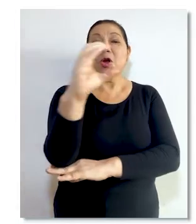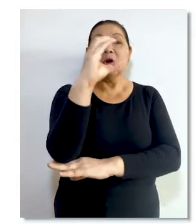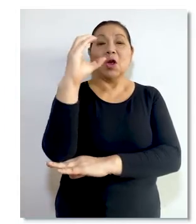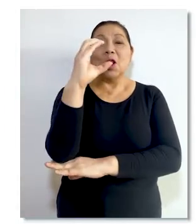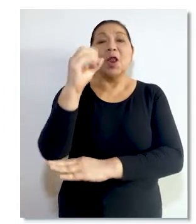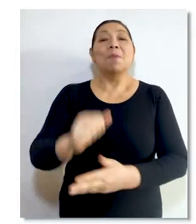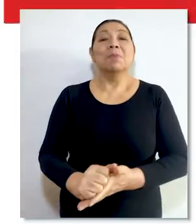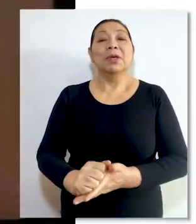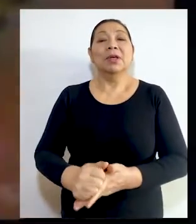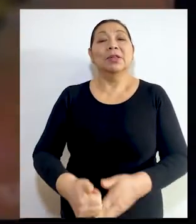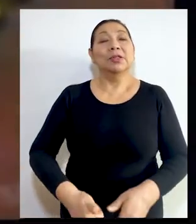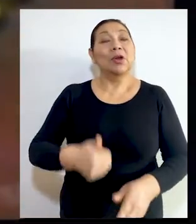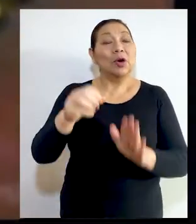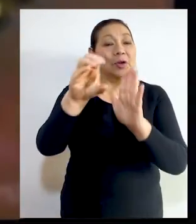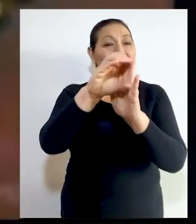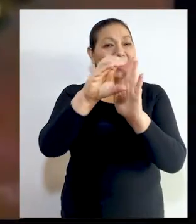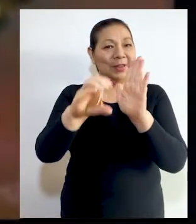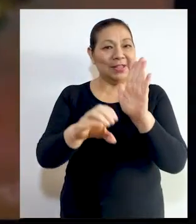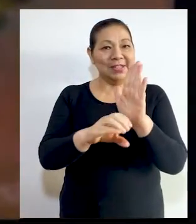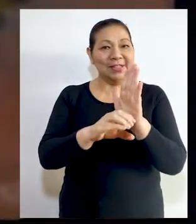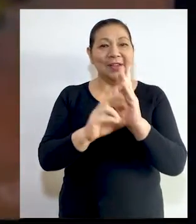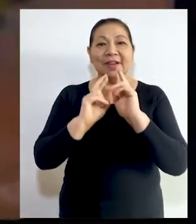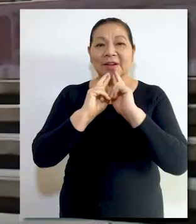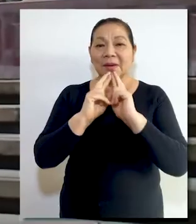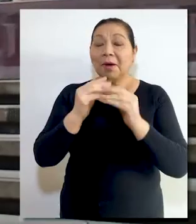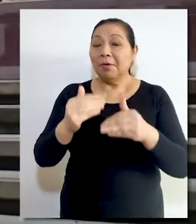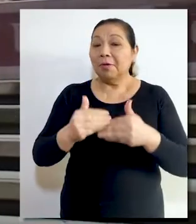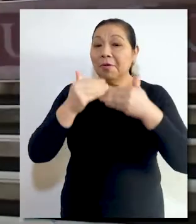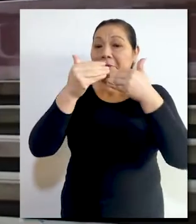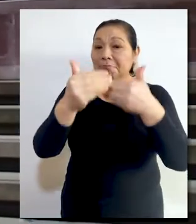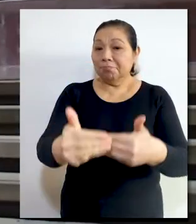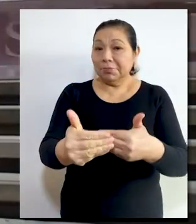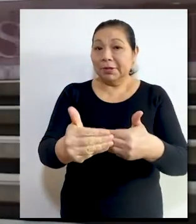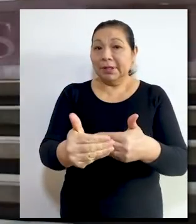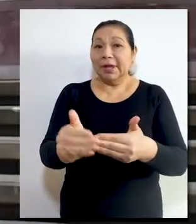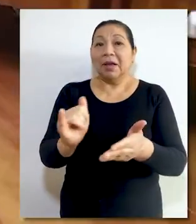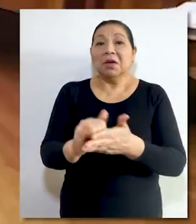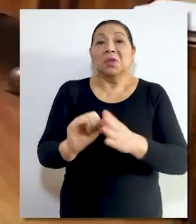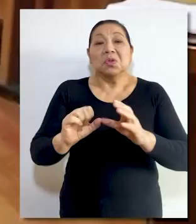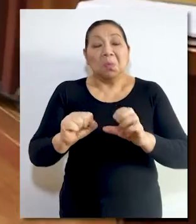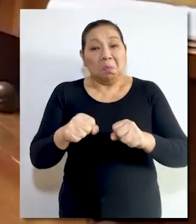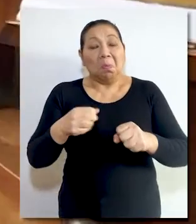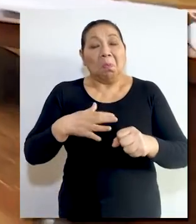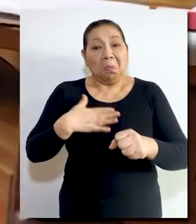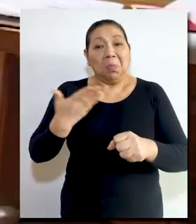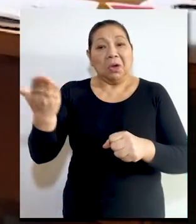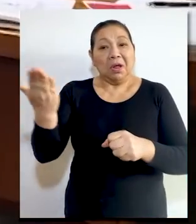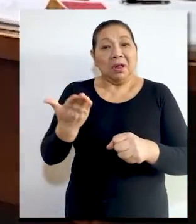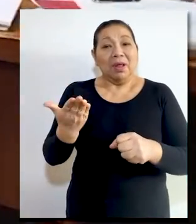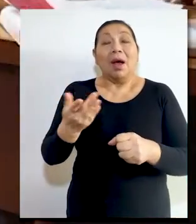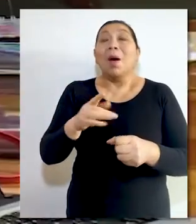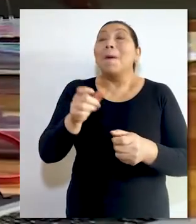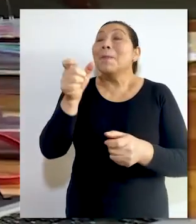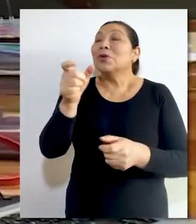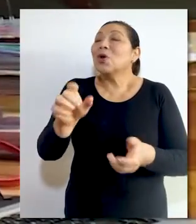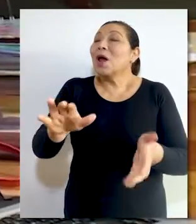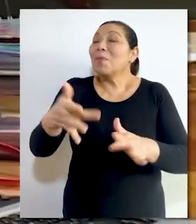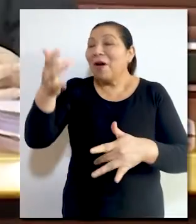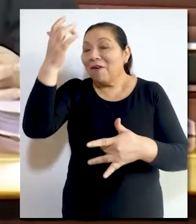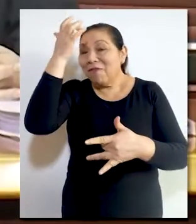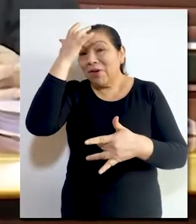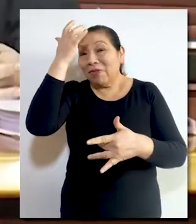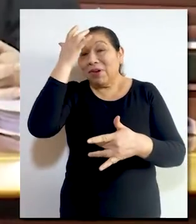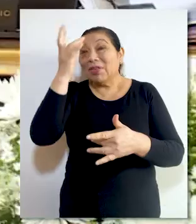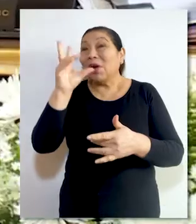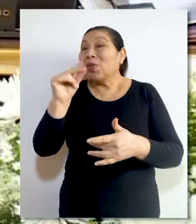Colombia. La Corte Constitucional resolvió ampliar los casos en los que se pueda solicitar la eutanasia